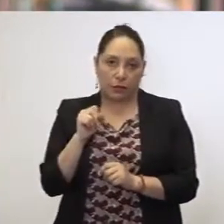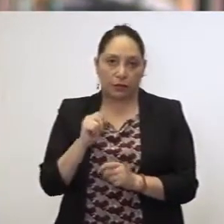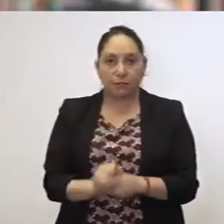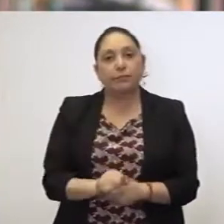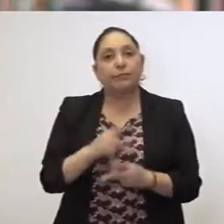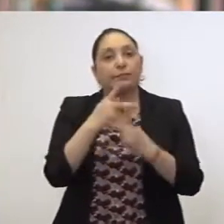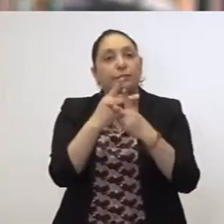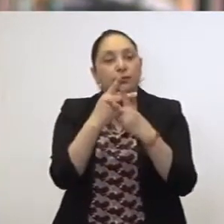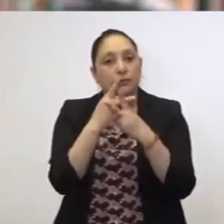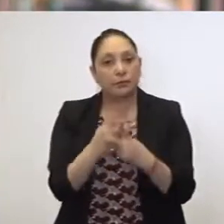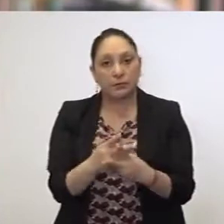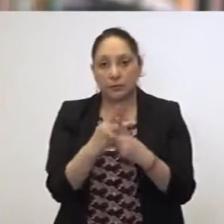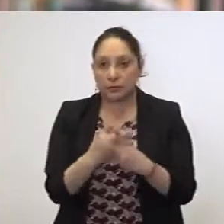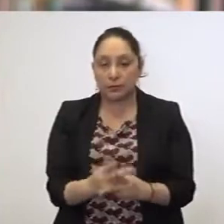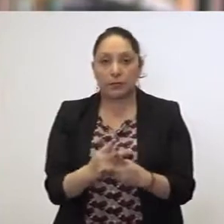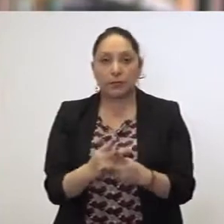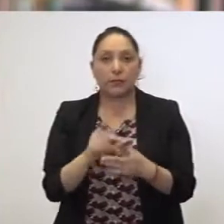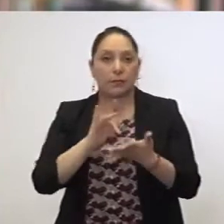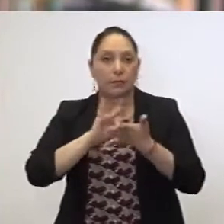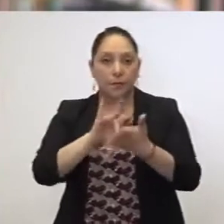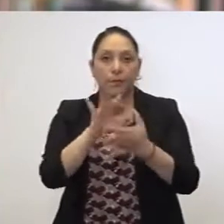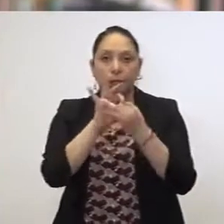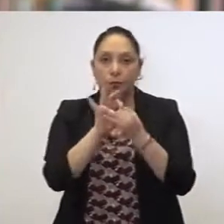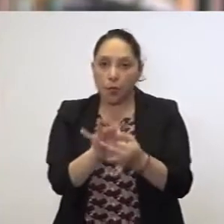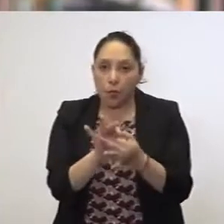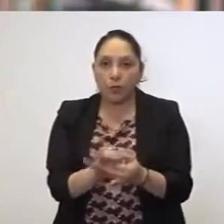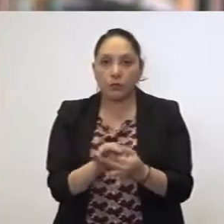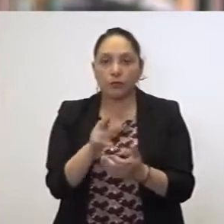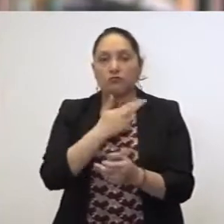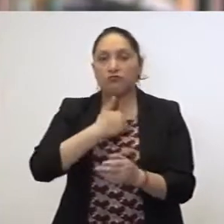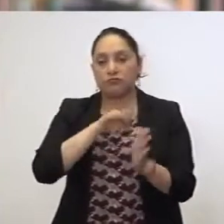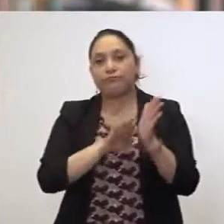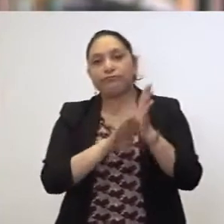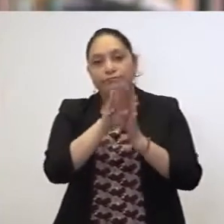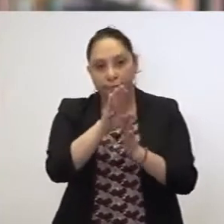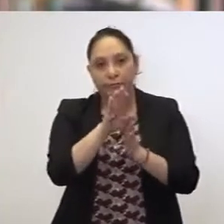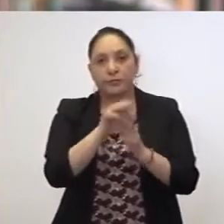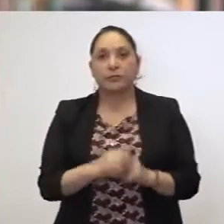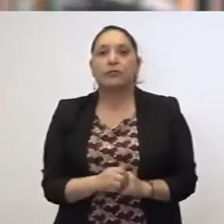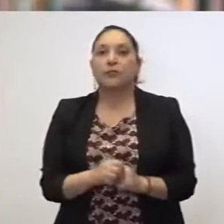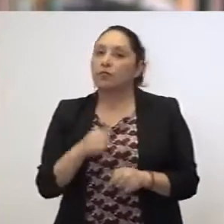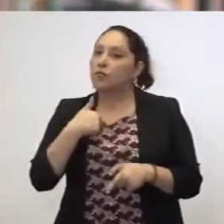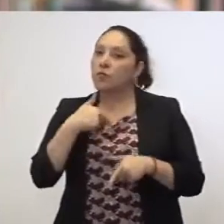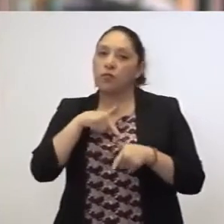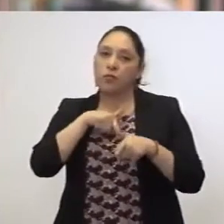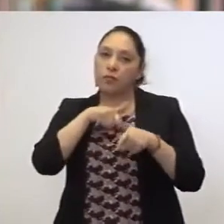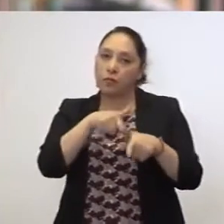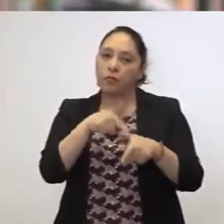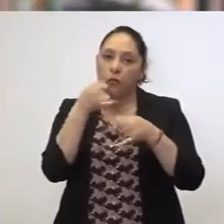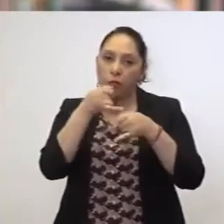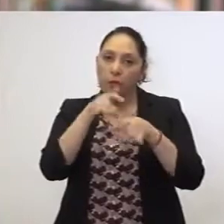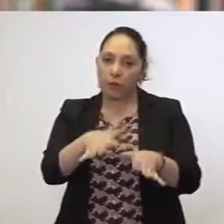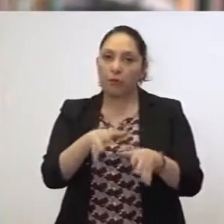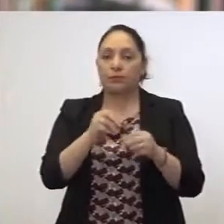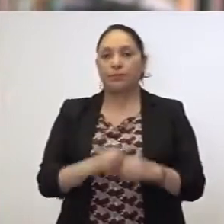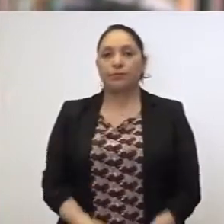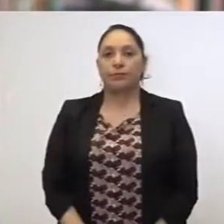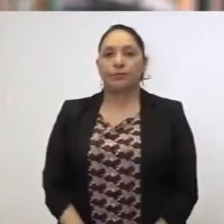contagiarse. Tengamos paciencia, seamos solidarios. Vamos a salir adelante. Voy a seguir informando. ¡Gracias!